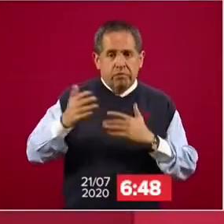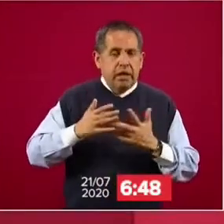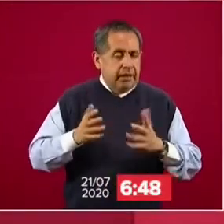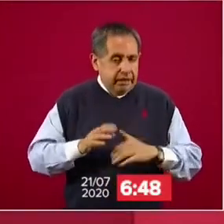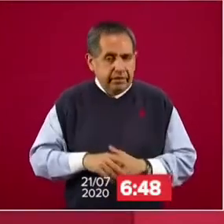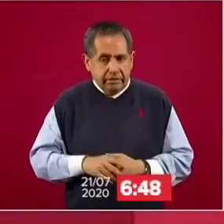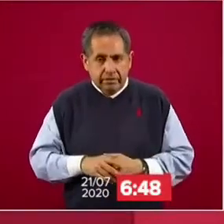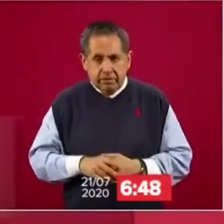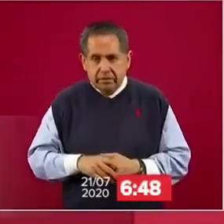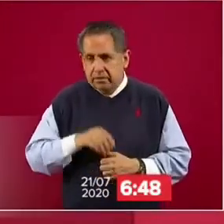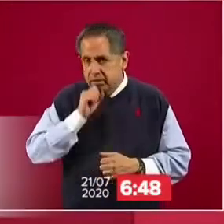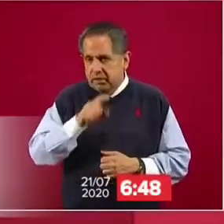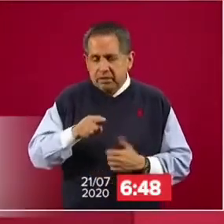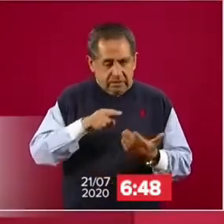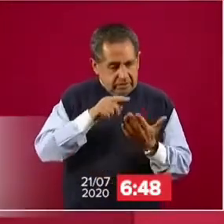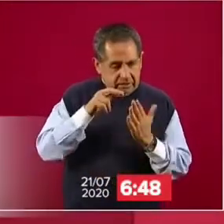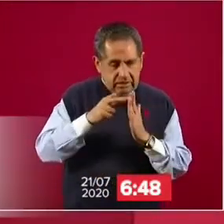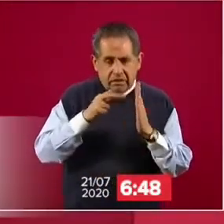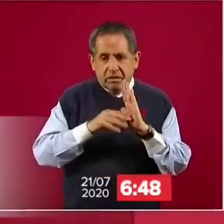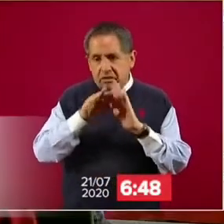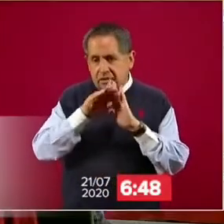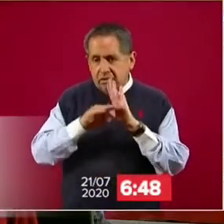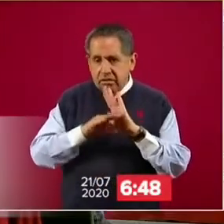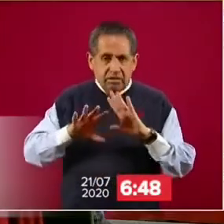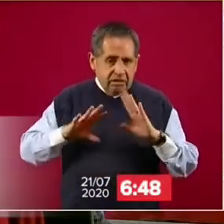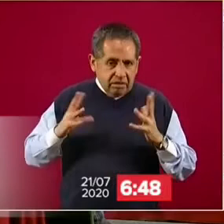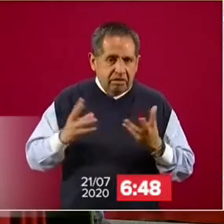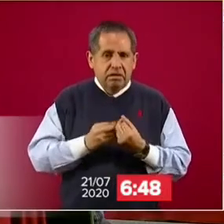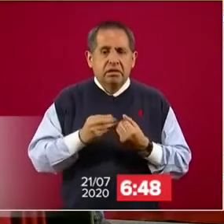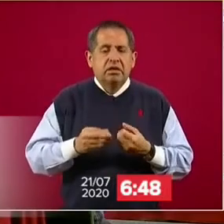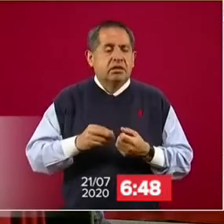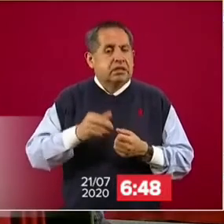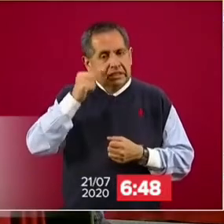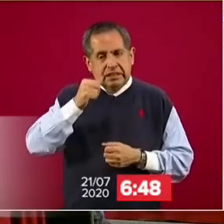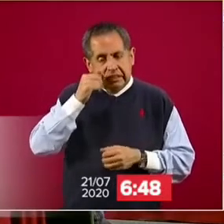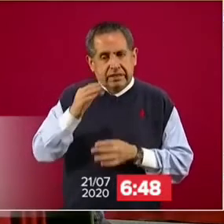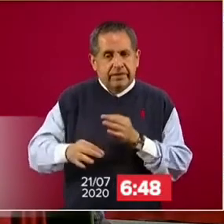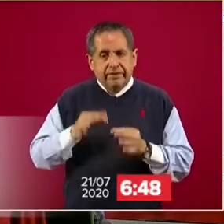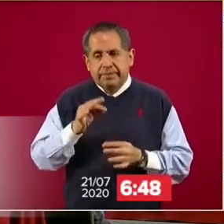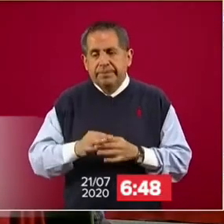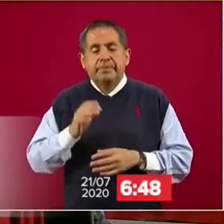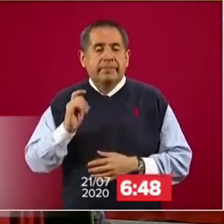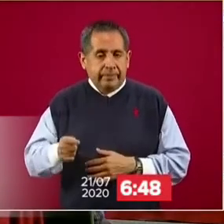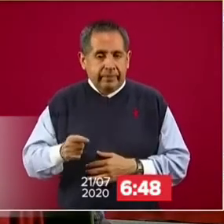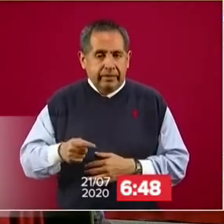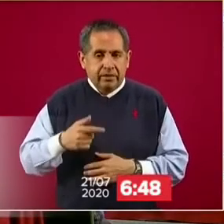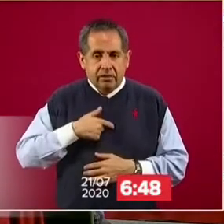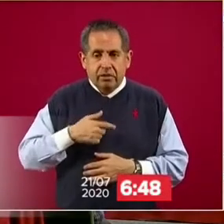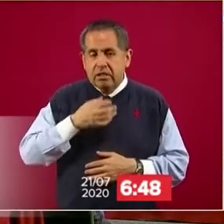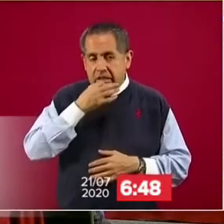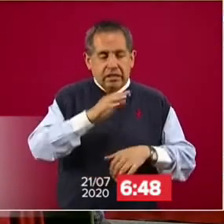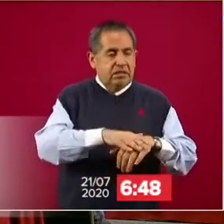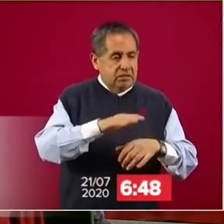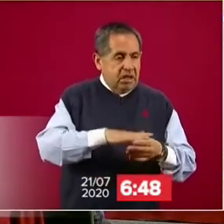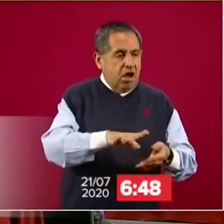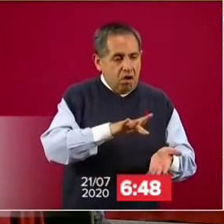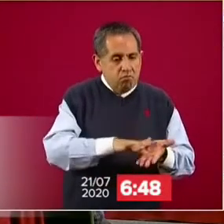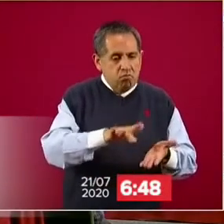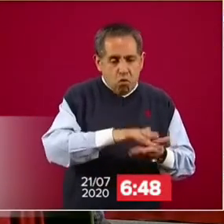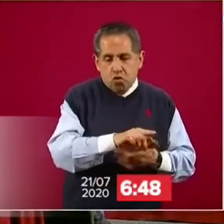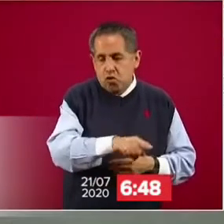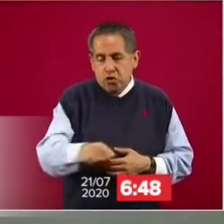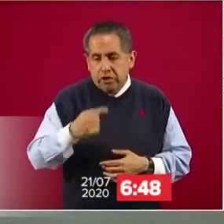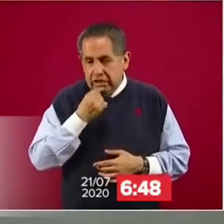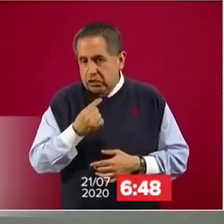ello y con todas las reglas que se tienen que aplicar, vamos a darle su apoyo a los niños, aunque